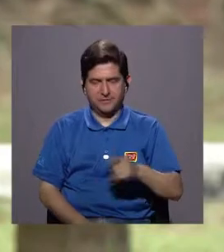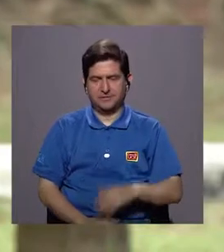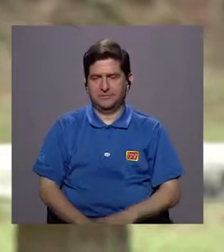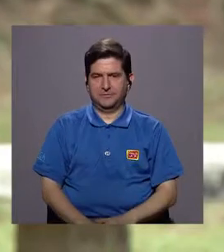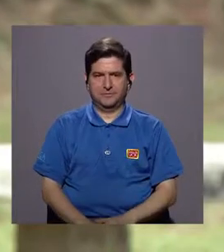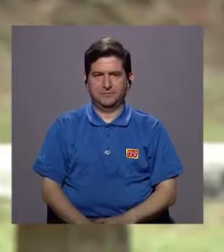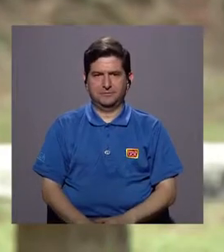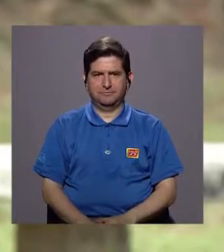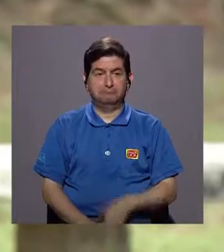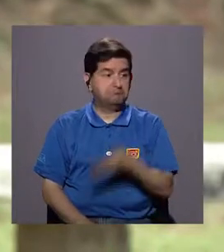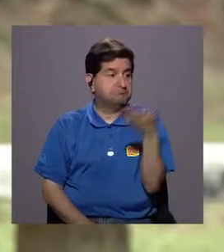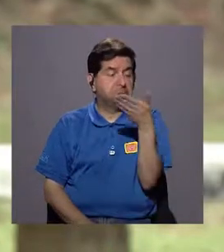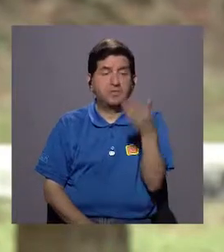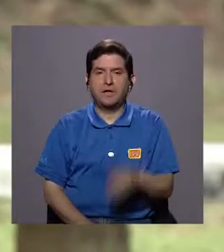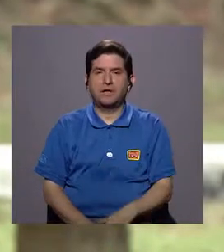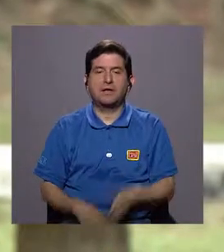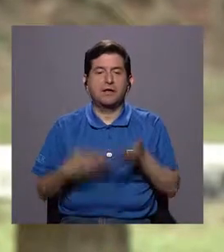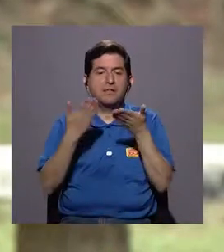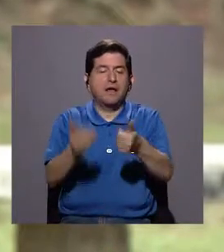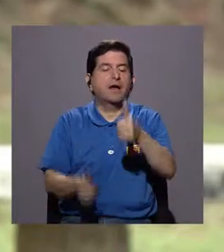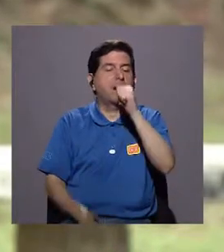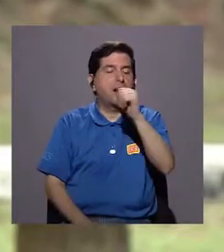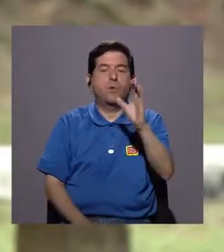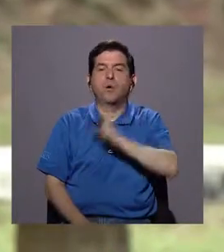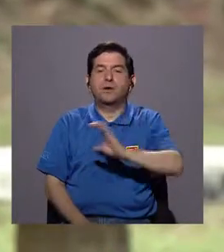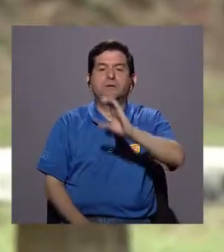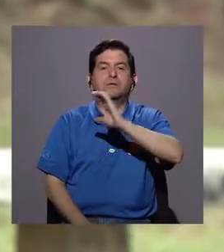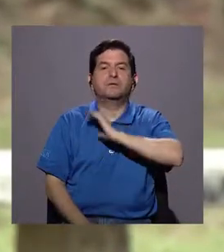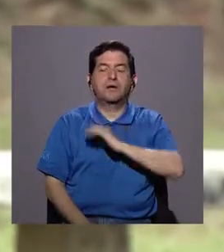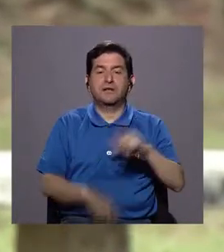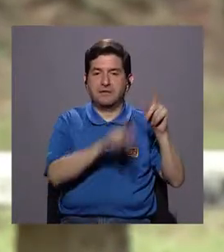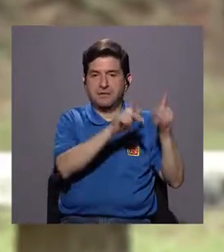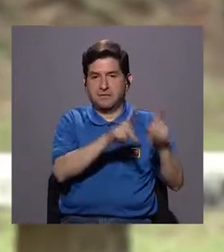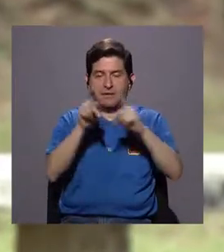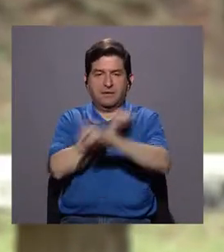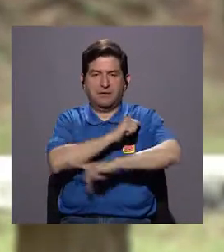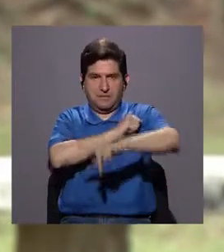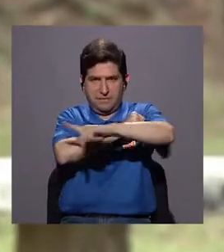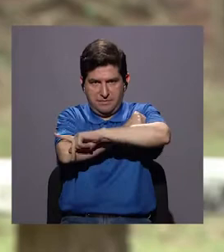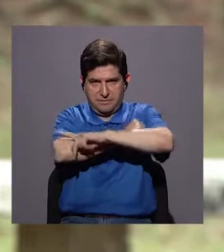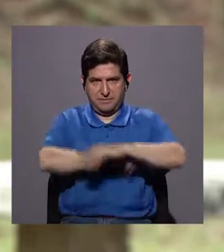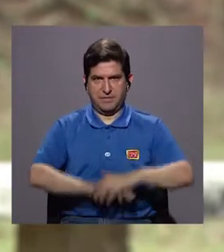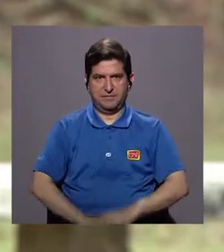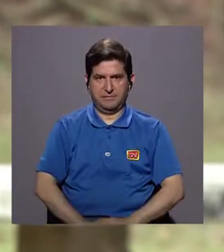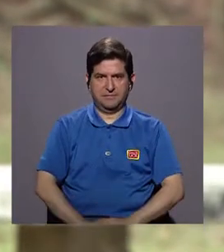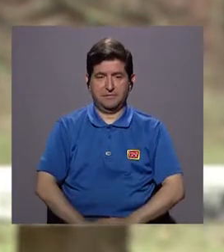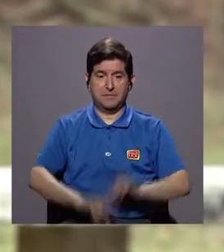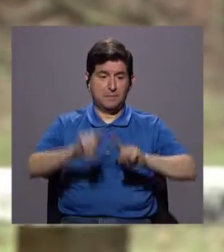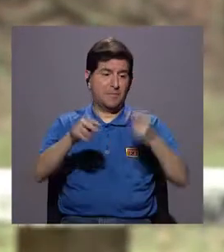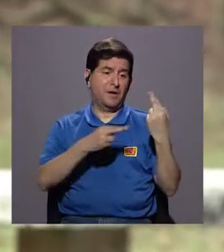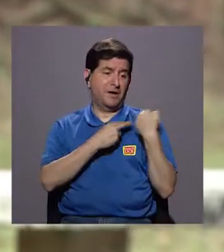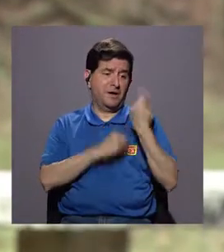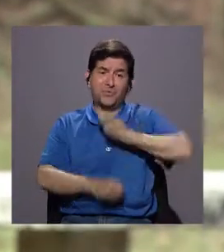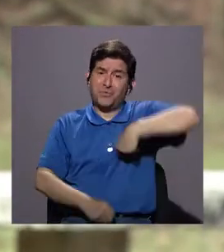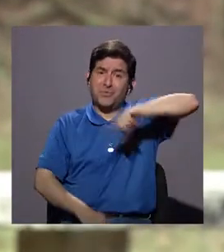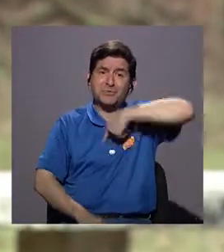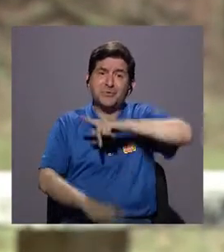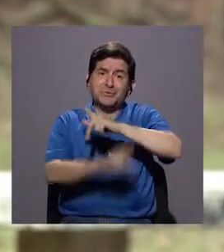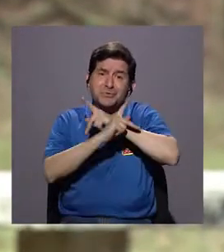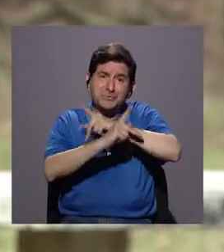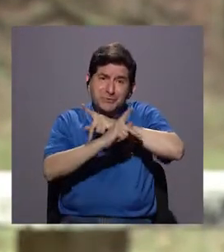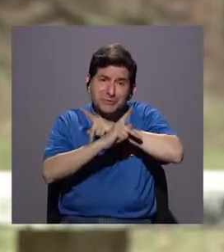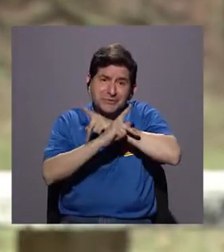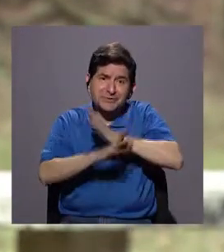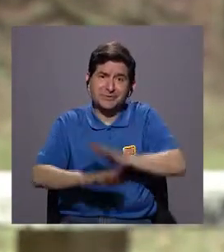de proveer agua de calidad a los habitantes de este país, es responsabilidad nuestra